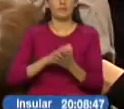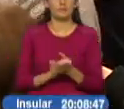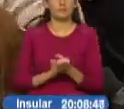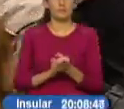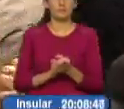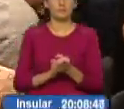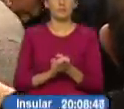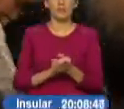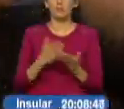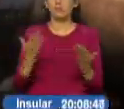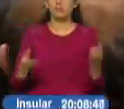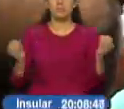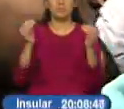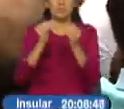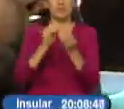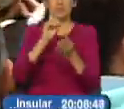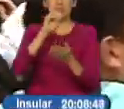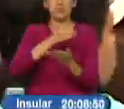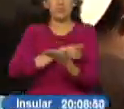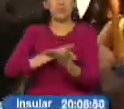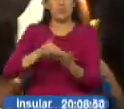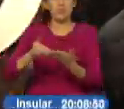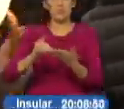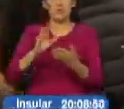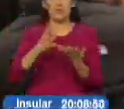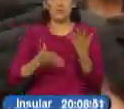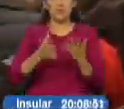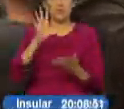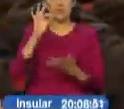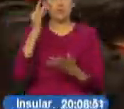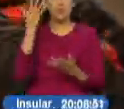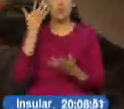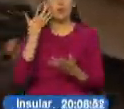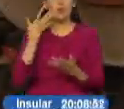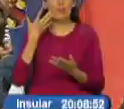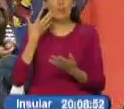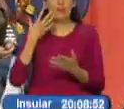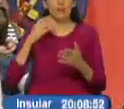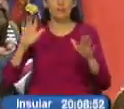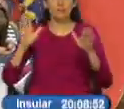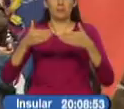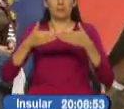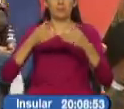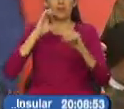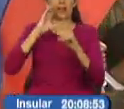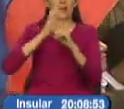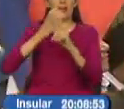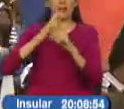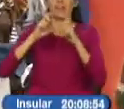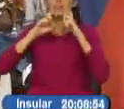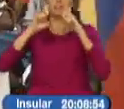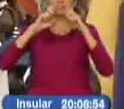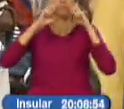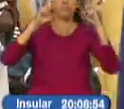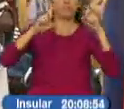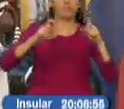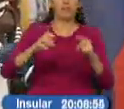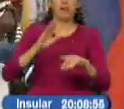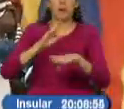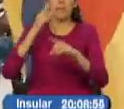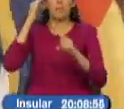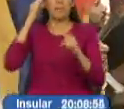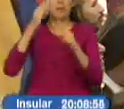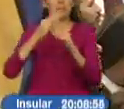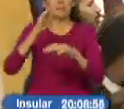Por más de una semana la cotidianidad en los exteriores del CNE se vio alterada. Gritos, discursos que incitaban a la violencia e